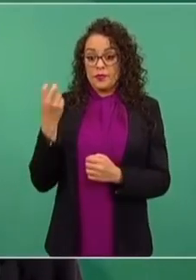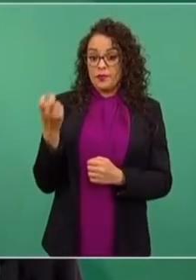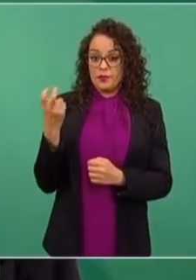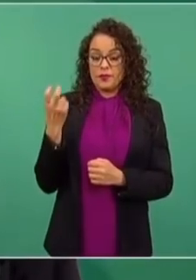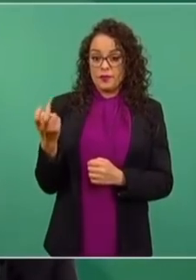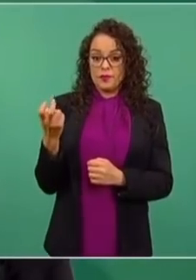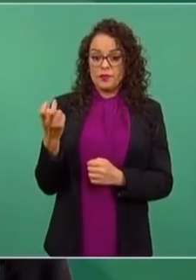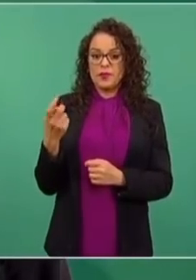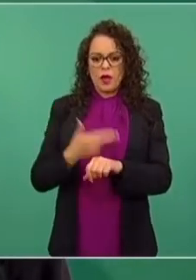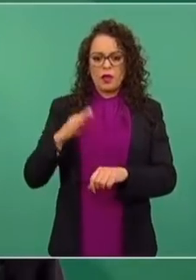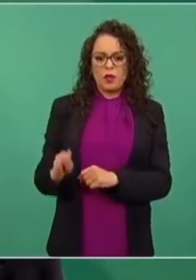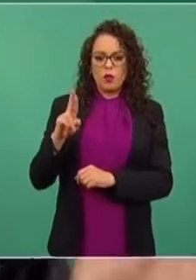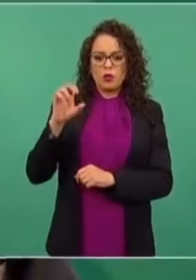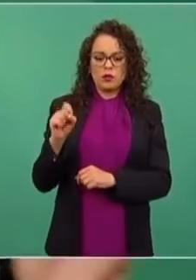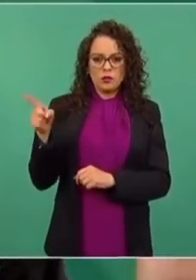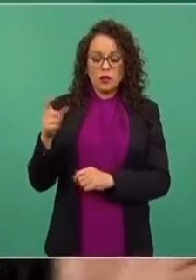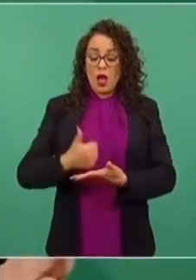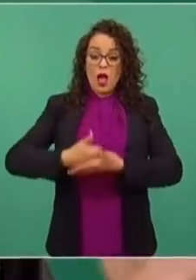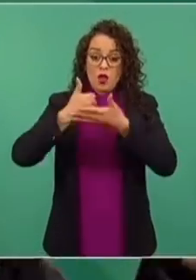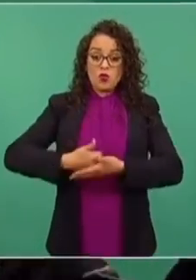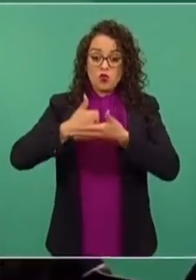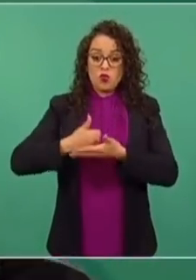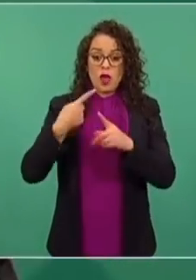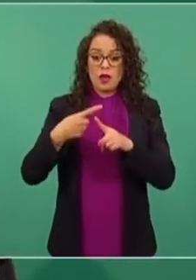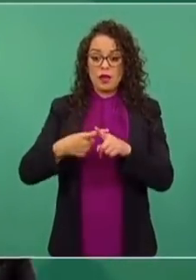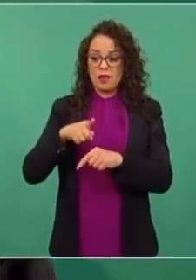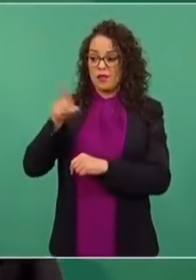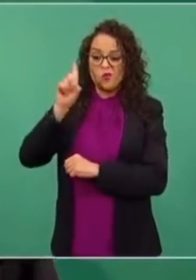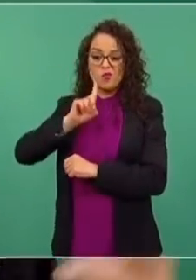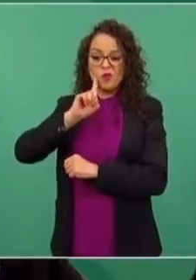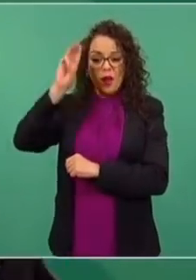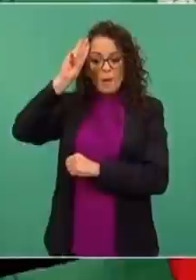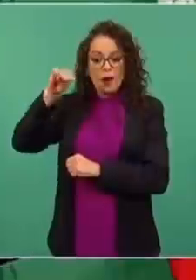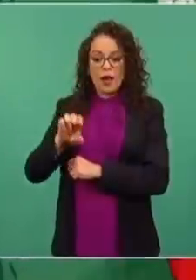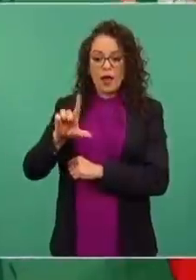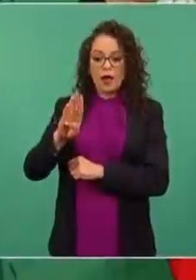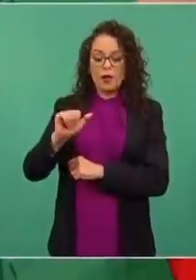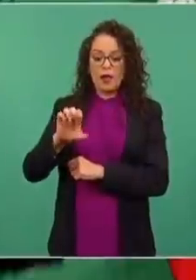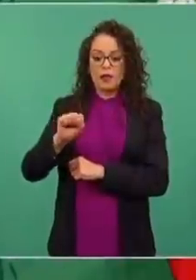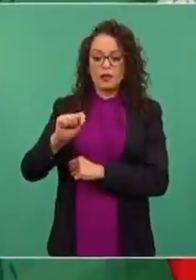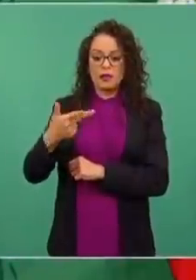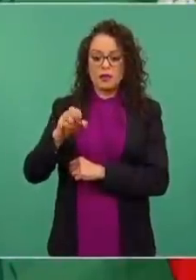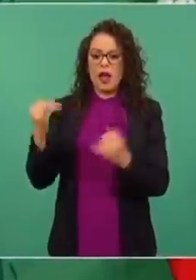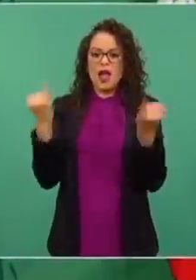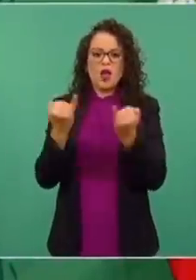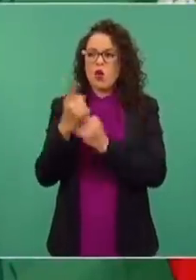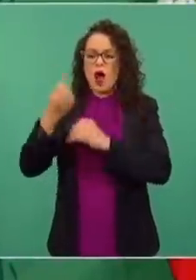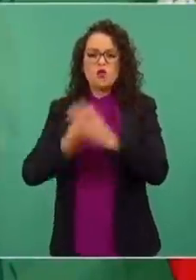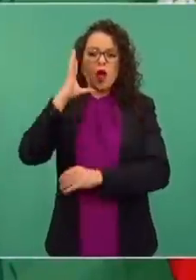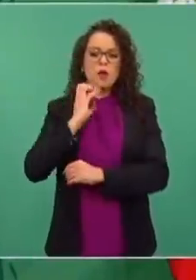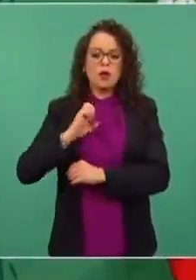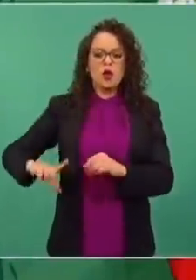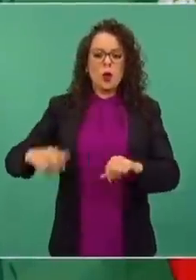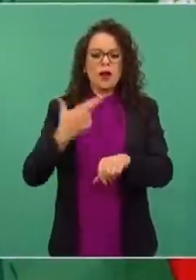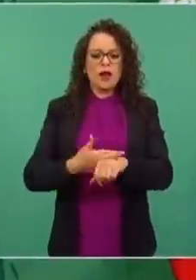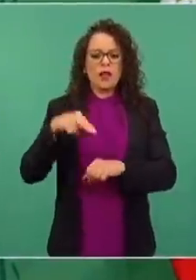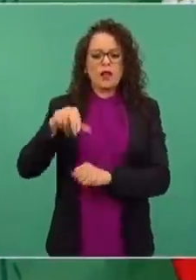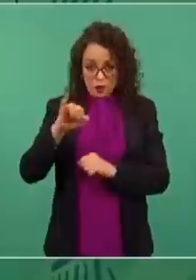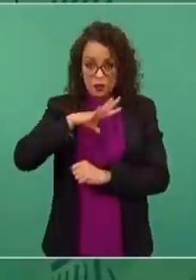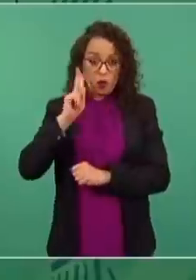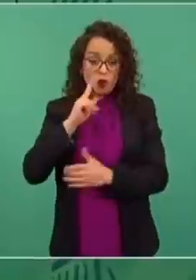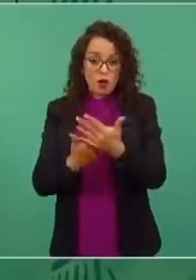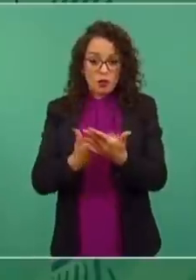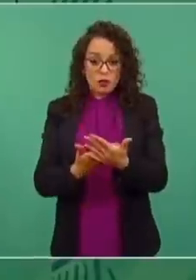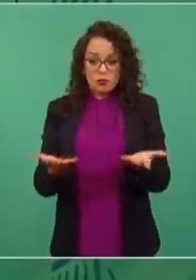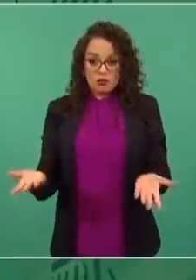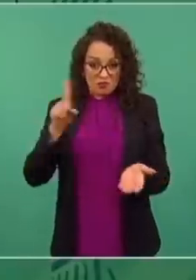Era gobernador Burso y ayudó la maestra Alvester, como lo hicieron en Nuevo León, que era gobernador de Natividad, González Parás.